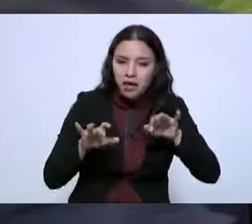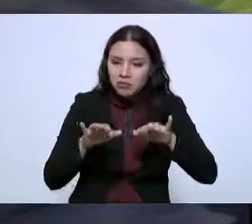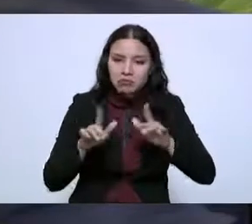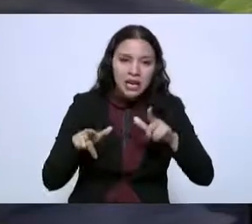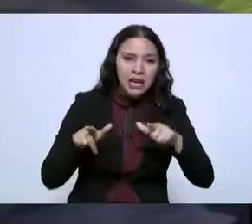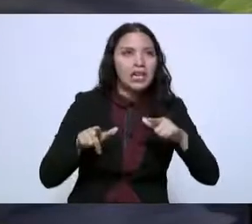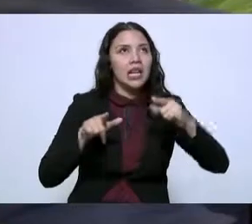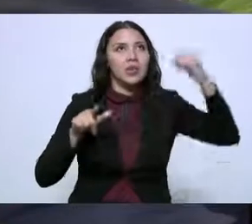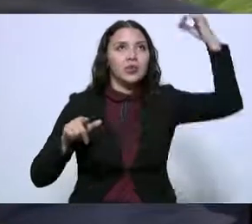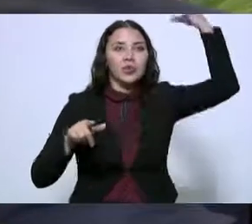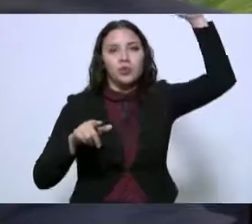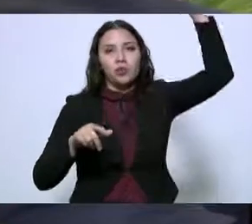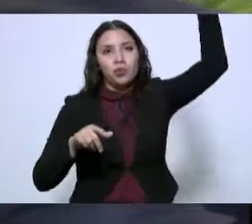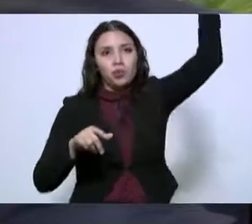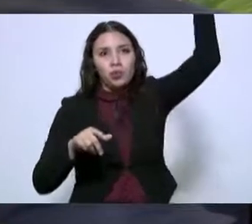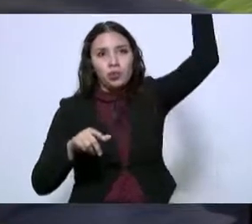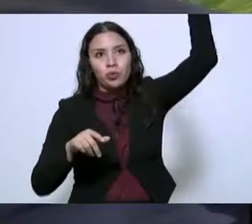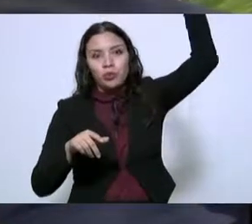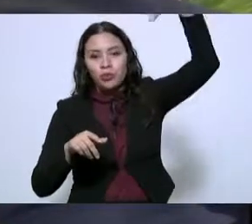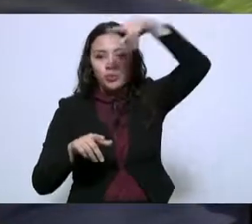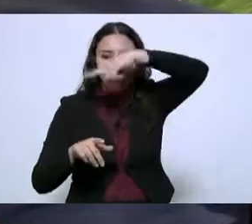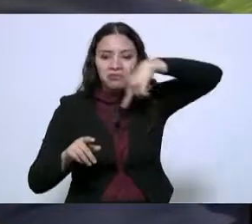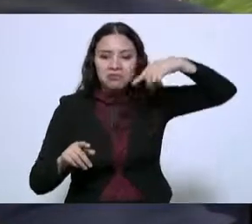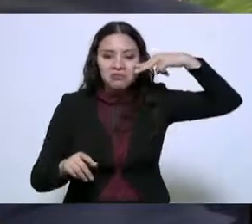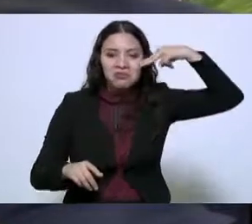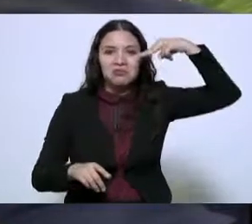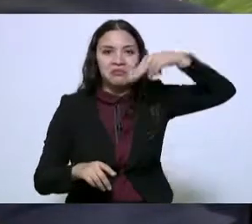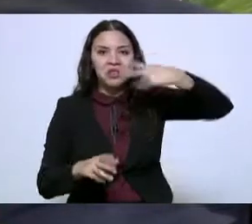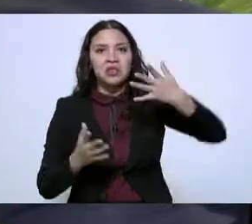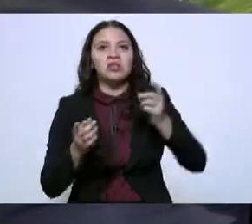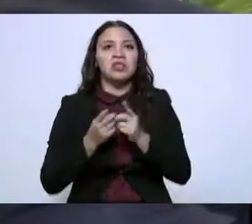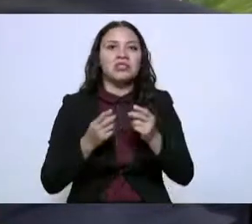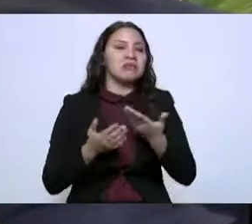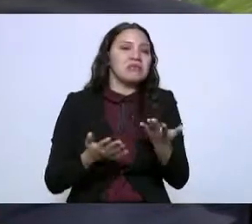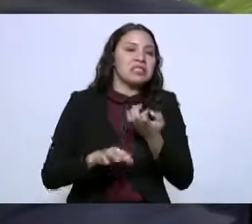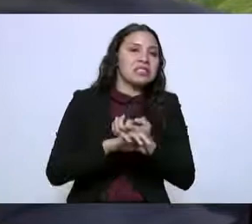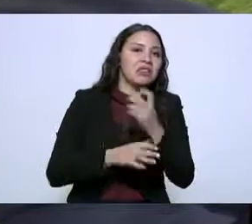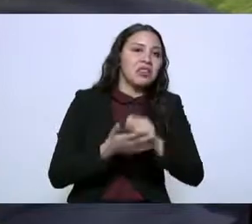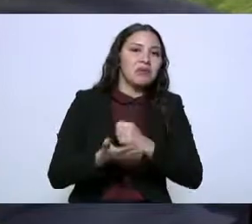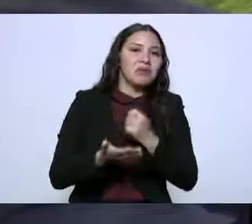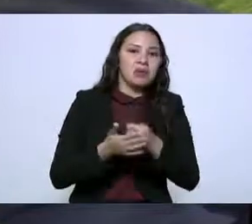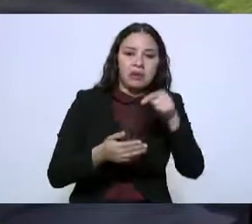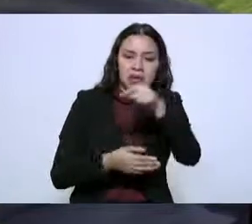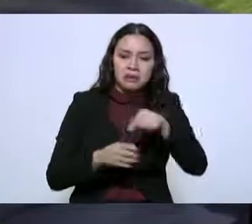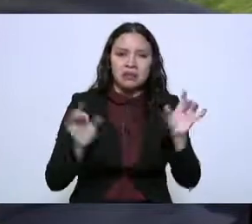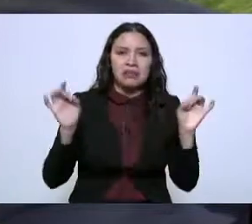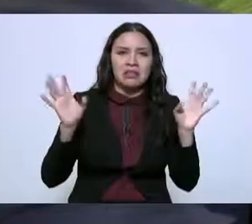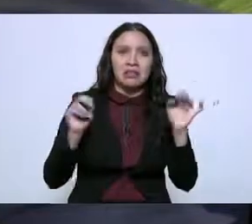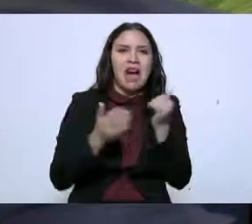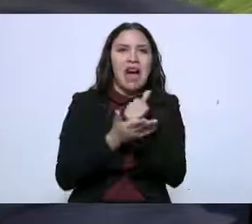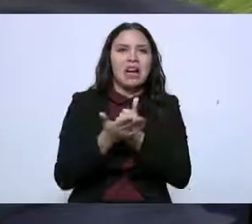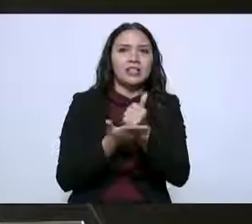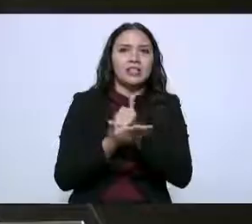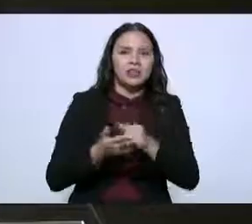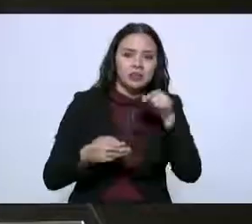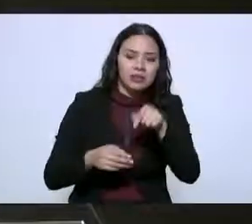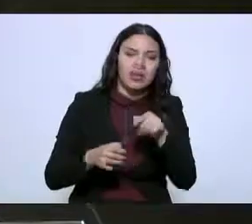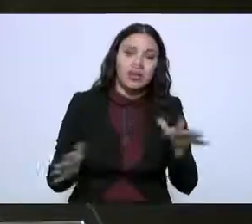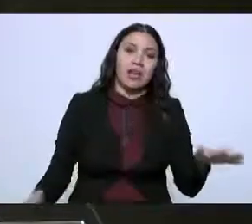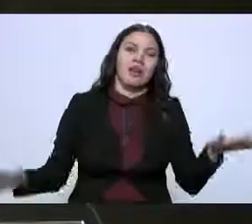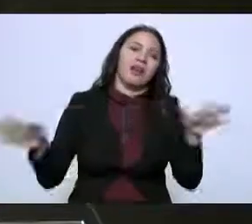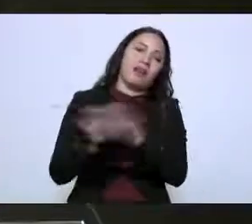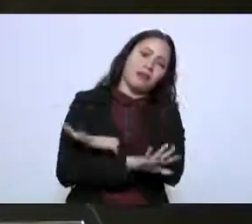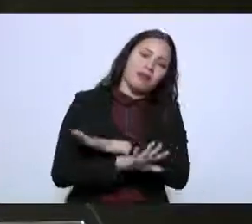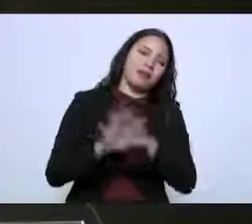satelital para ver dónde están las unidades ya que aquí era el único estado que se llamaban ángeles azules ya se convierten en ángeles